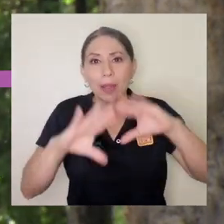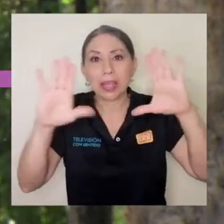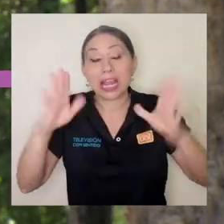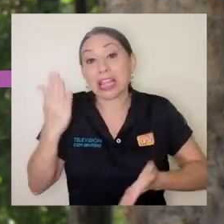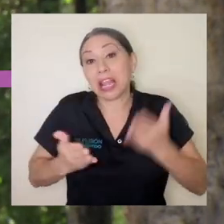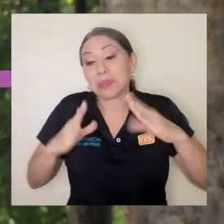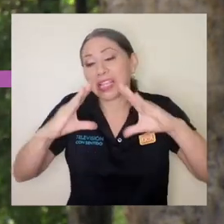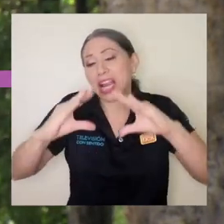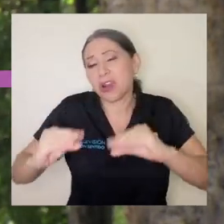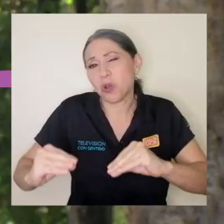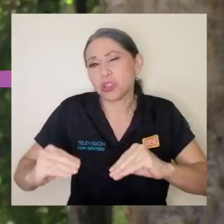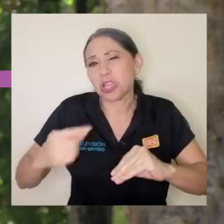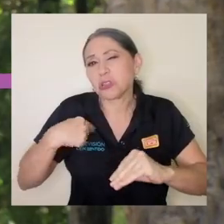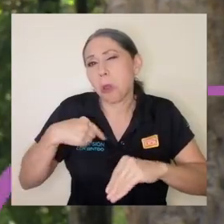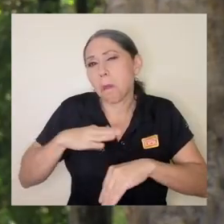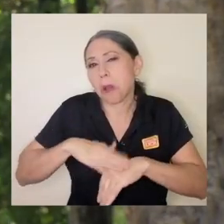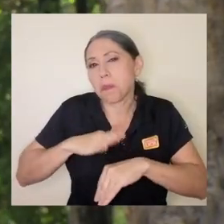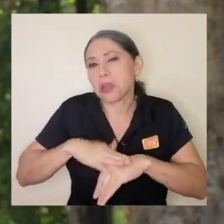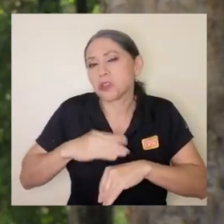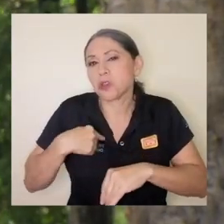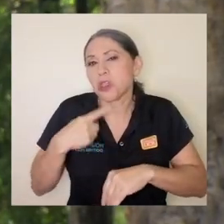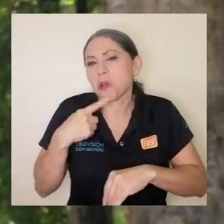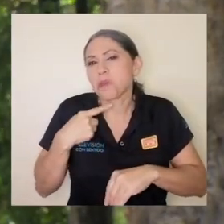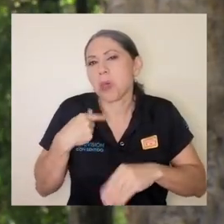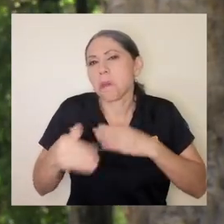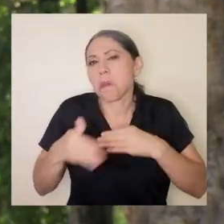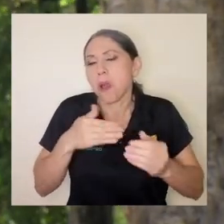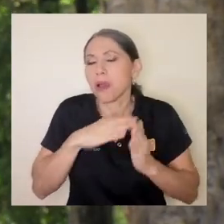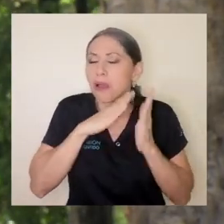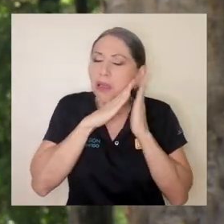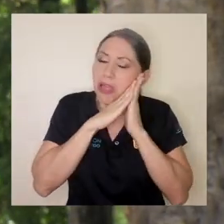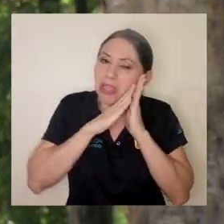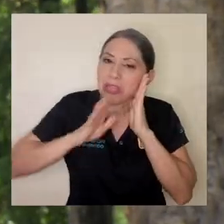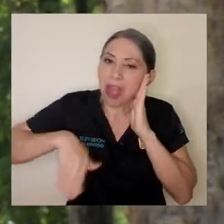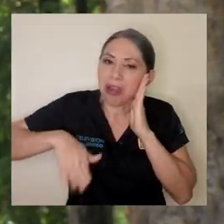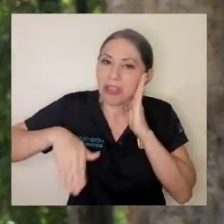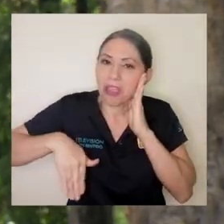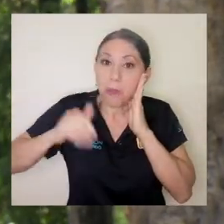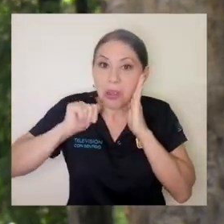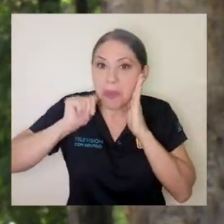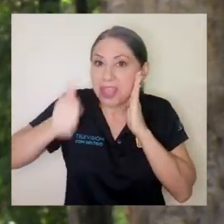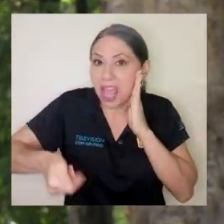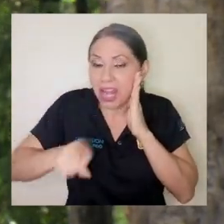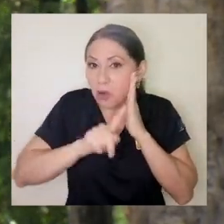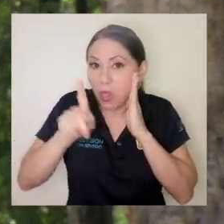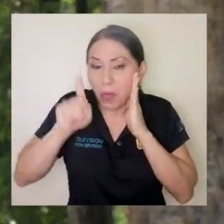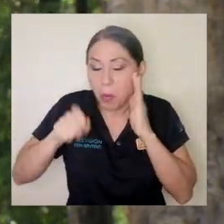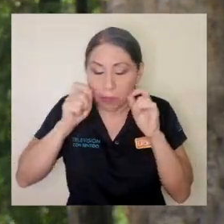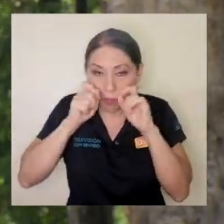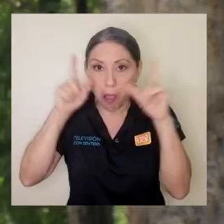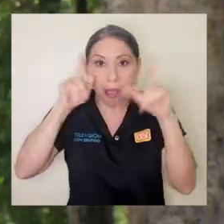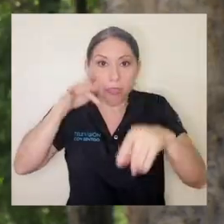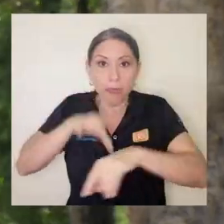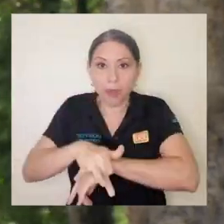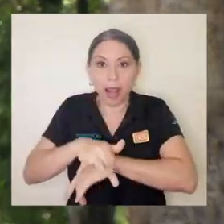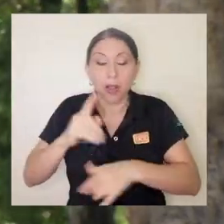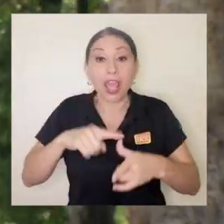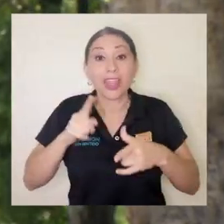en la noche yo me dé un permiso y me diga me voy a acostar un poquito más tarde de todos modos no tengo que madrugar pero ahí empezamos a hacer desbalances